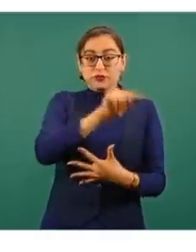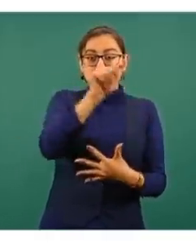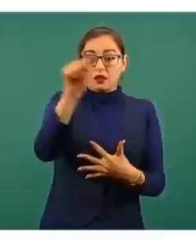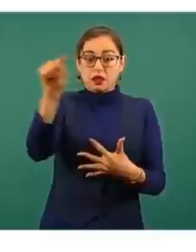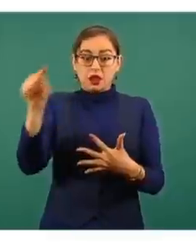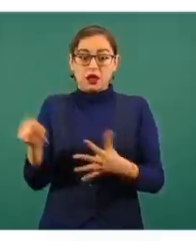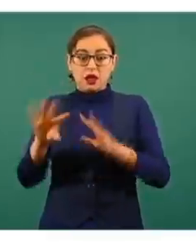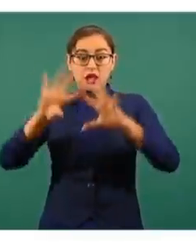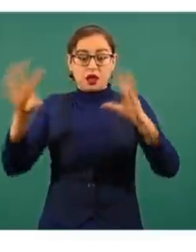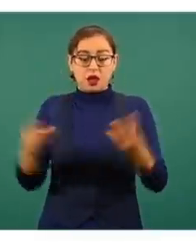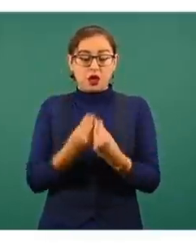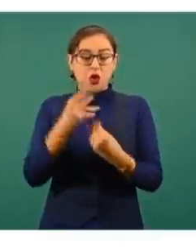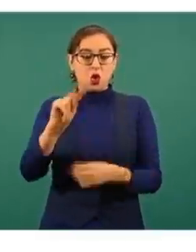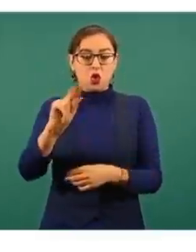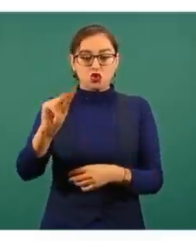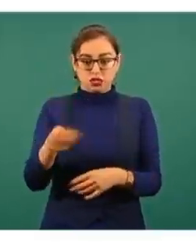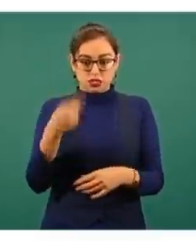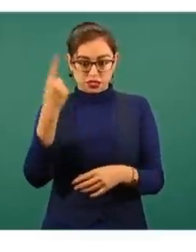y brazaletes.